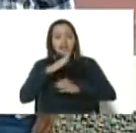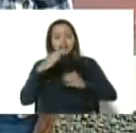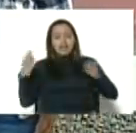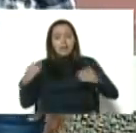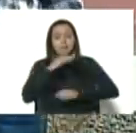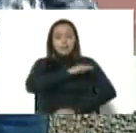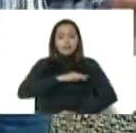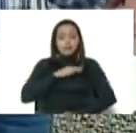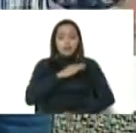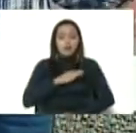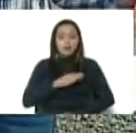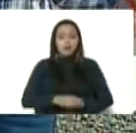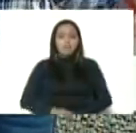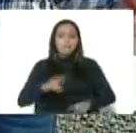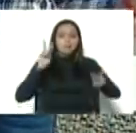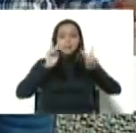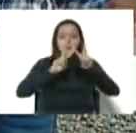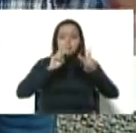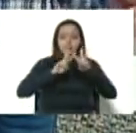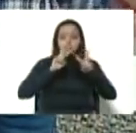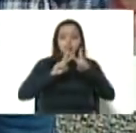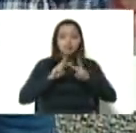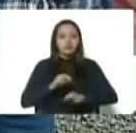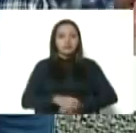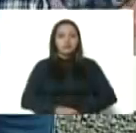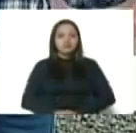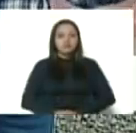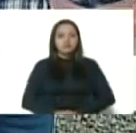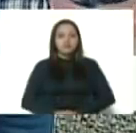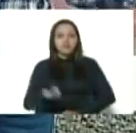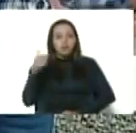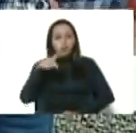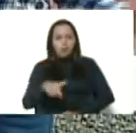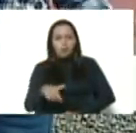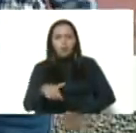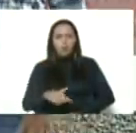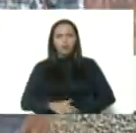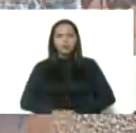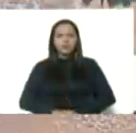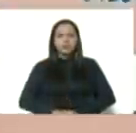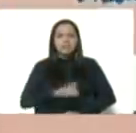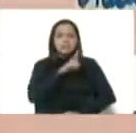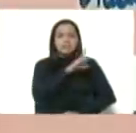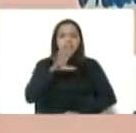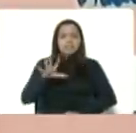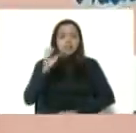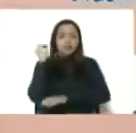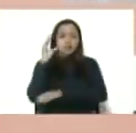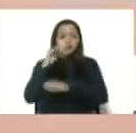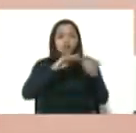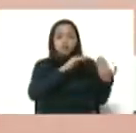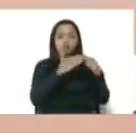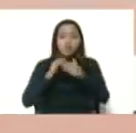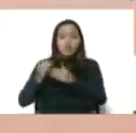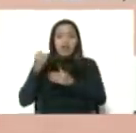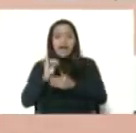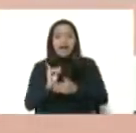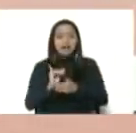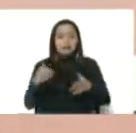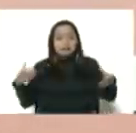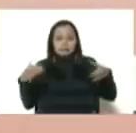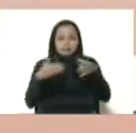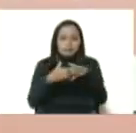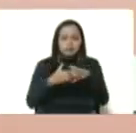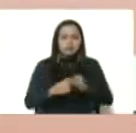viviendas. Bueno, aquí estamos hoy en el marco de 15 consejos comunales que se expresan en esta comuna.